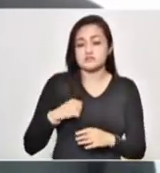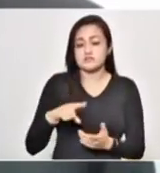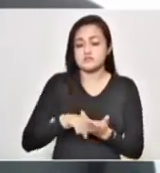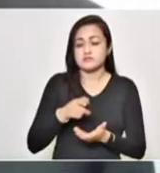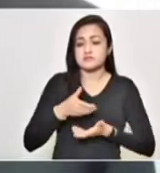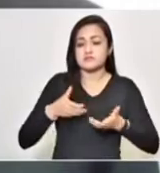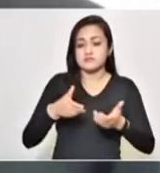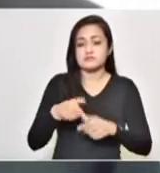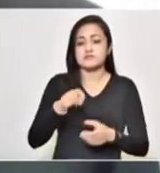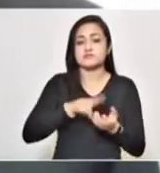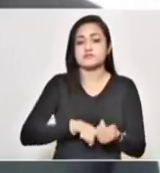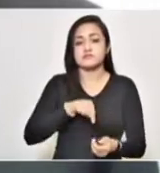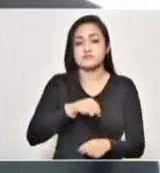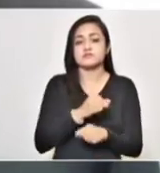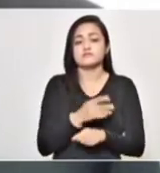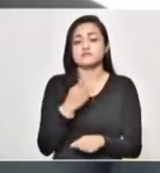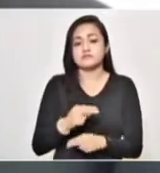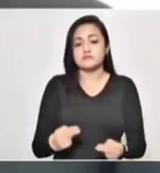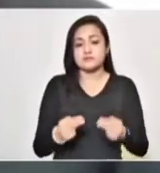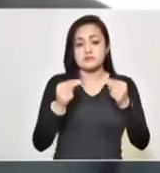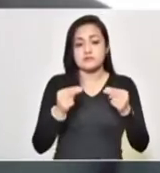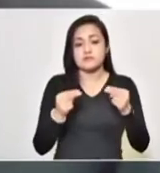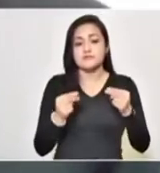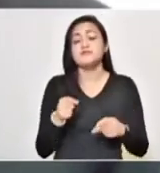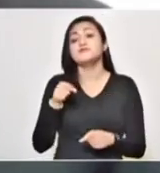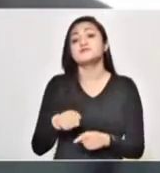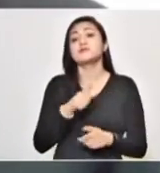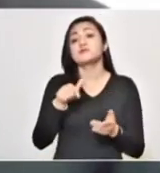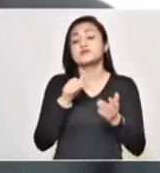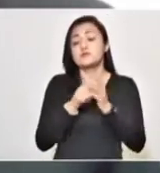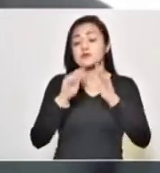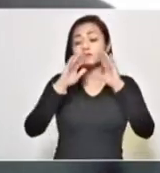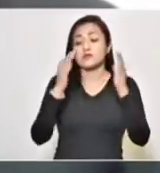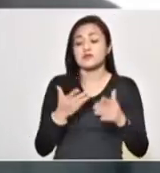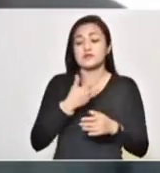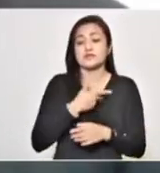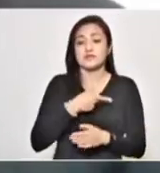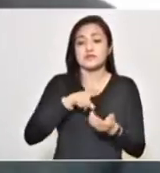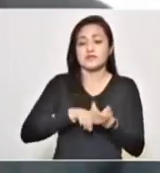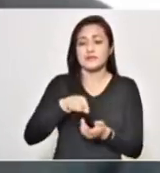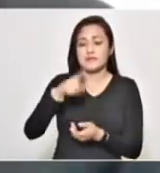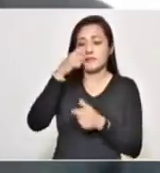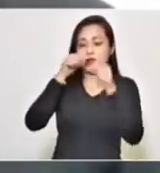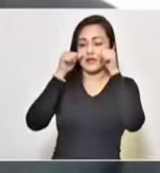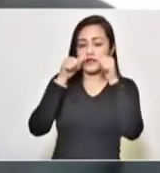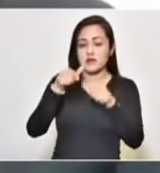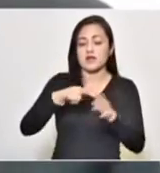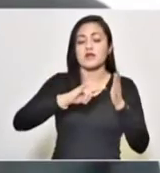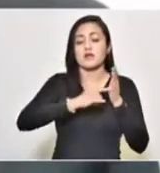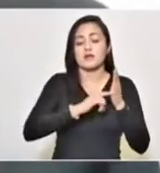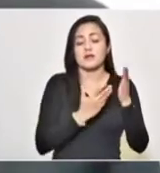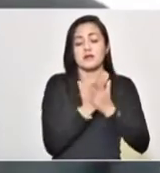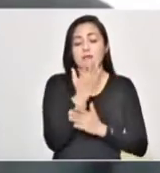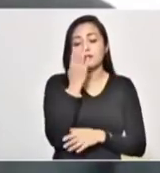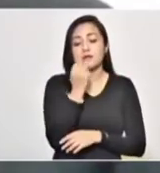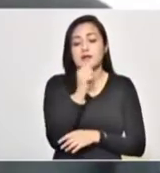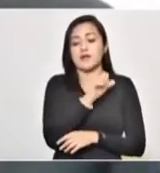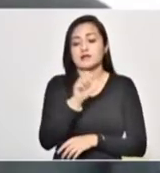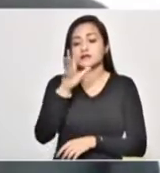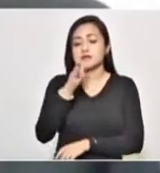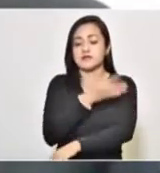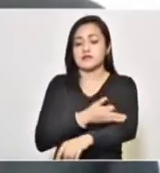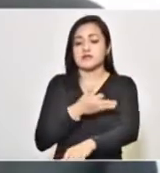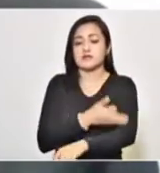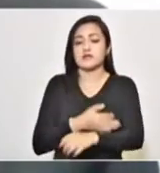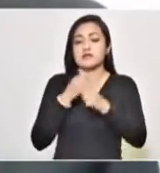suburbanos en el régimen de propiedad privada. Los módulos ubicados de manera permanente en un horario de 9 a 5 de